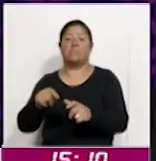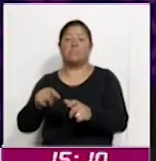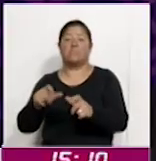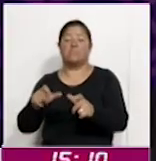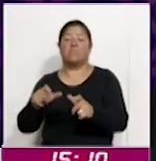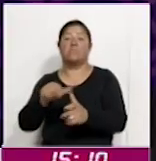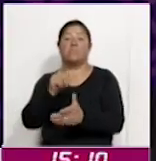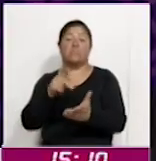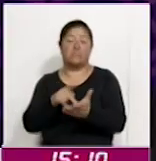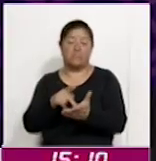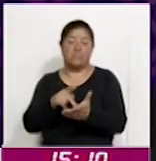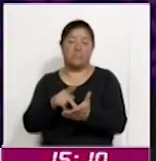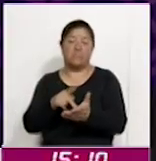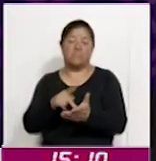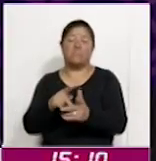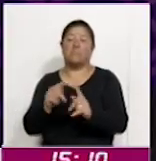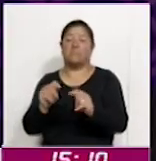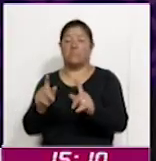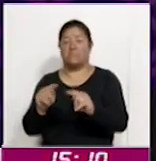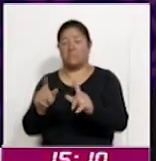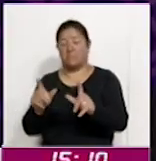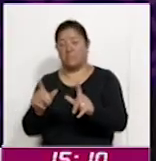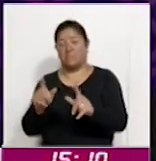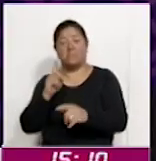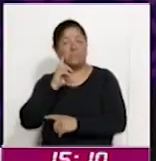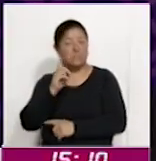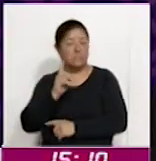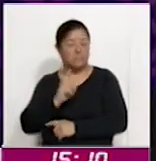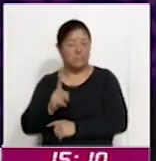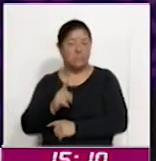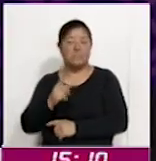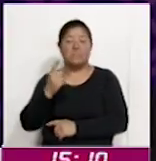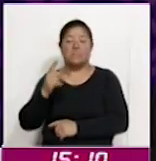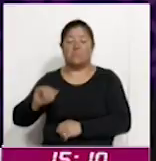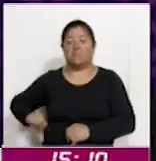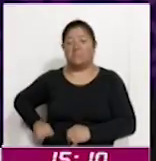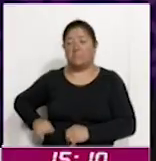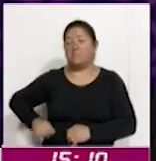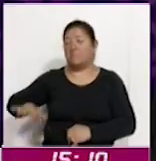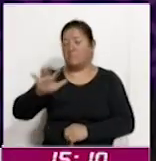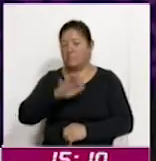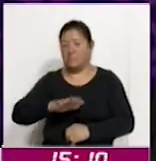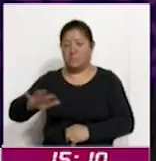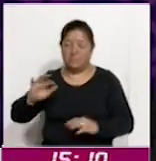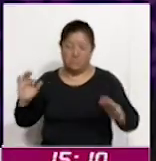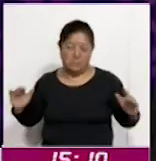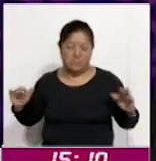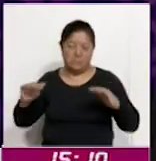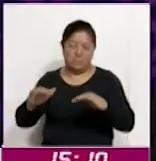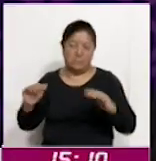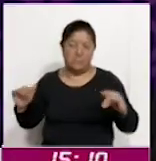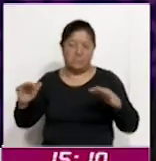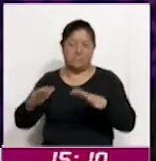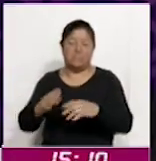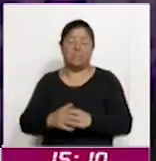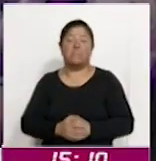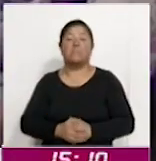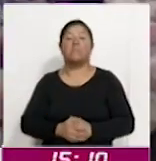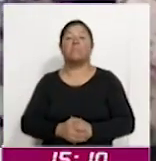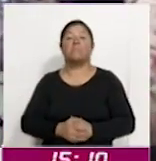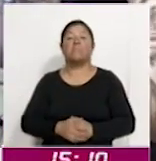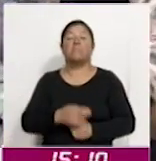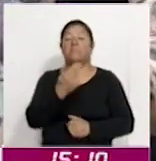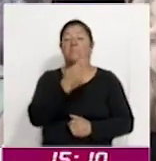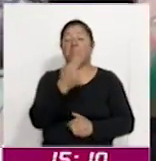Apisaco, la otra va a ser en Tlaxcala y en Zacatelco. Así que todos los que estén interesados puedan acudir. Los requisitos mínimos que se están